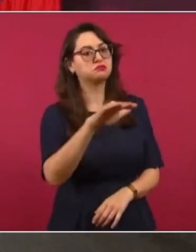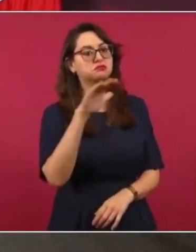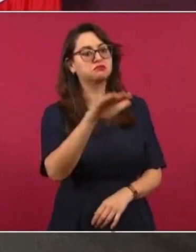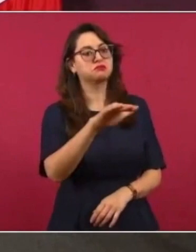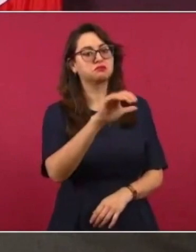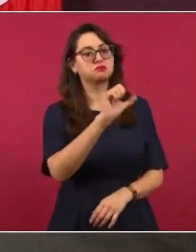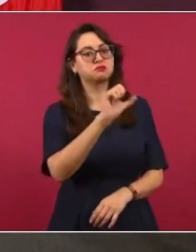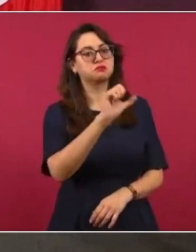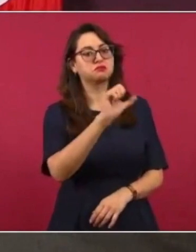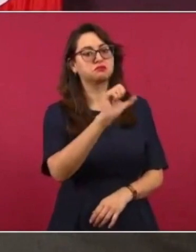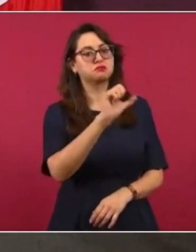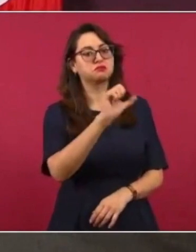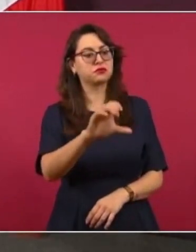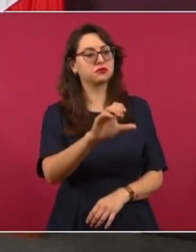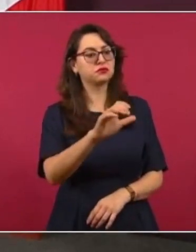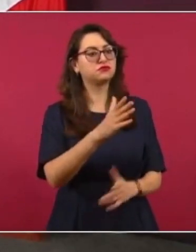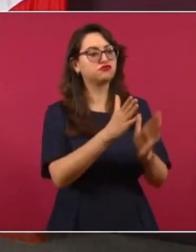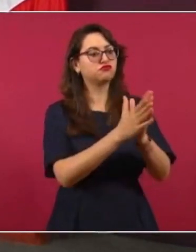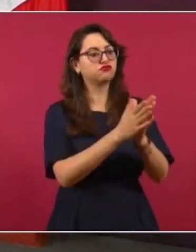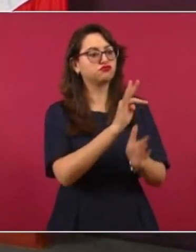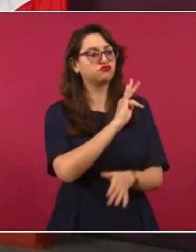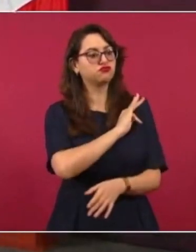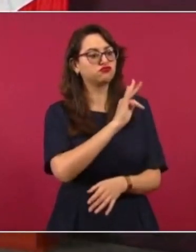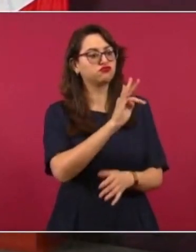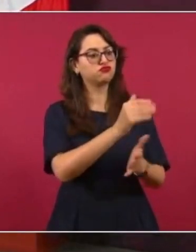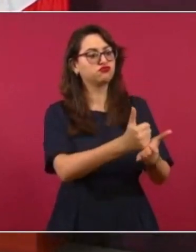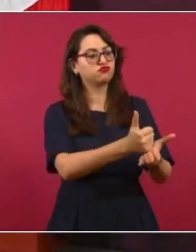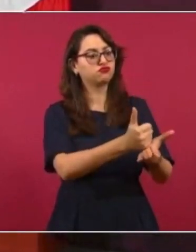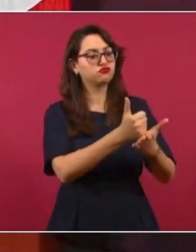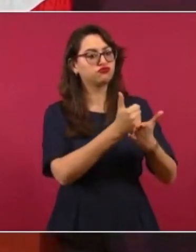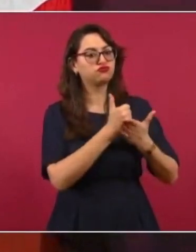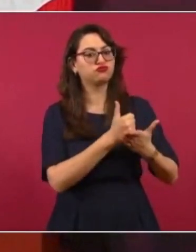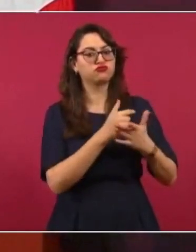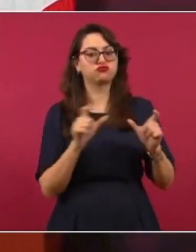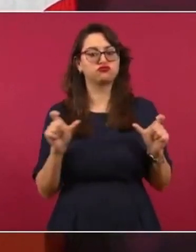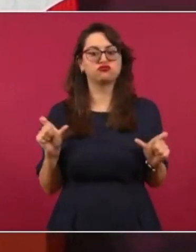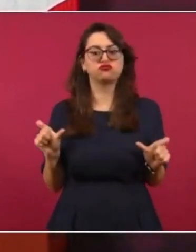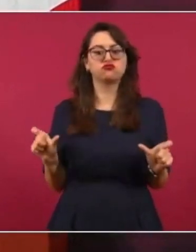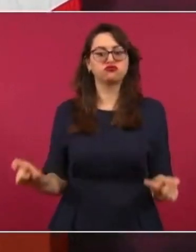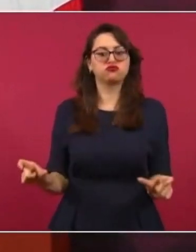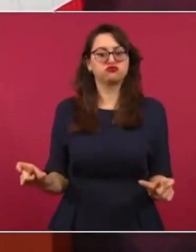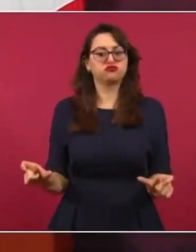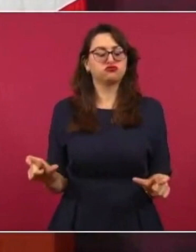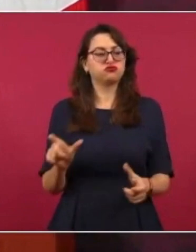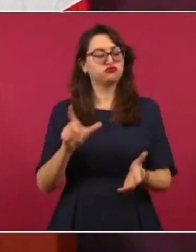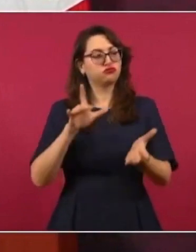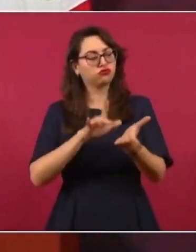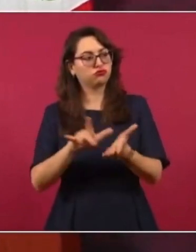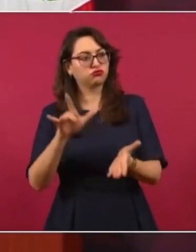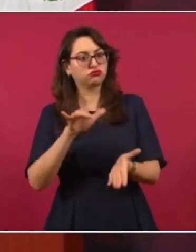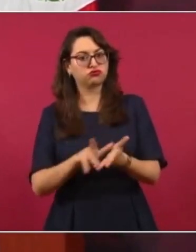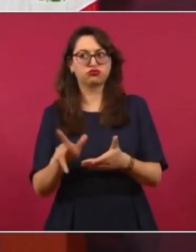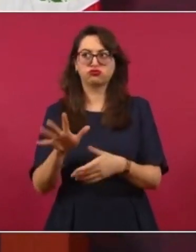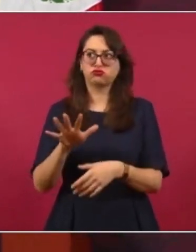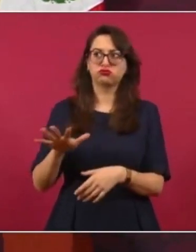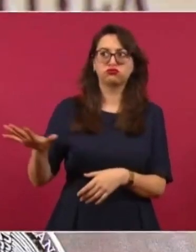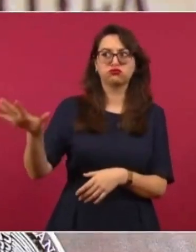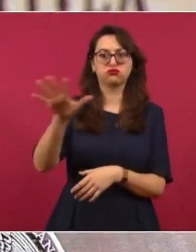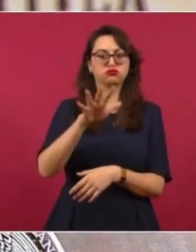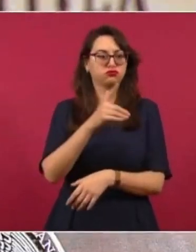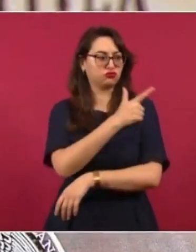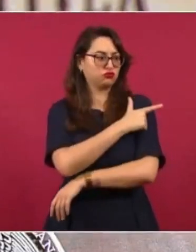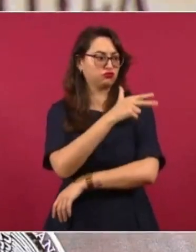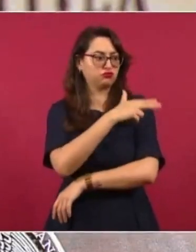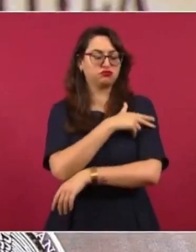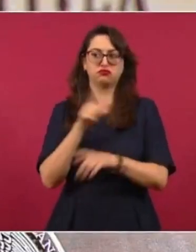Seguridad y Protección Ciudadana, Rosa Isela Rodríguez, que se le proporcione apoyo con Guardia